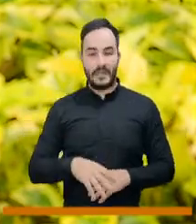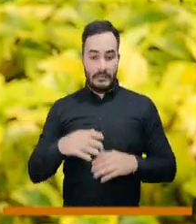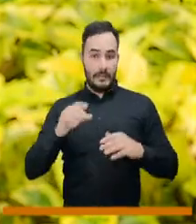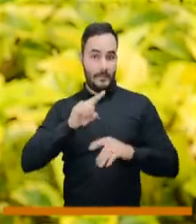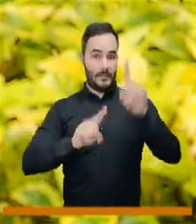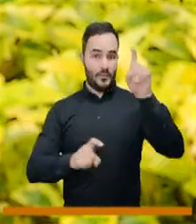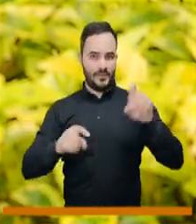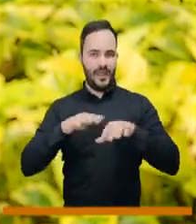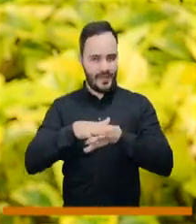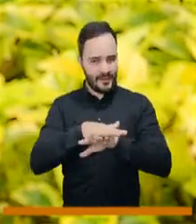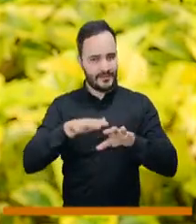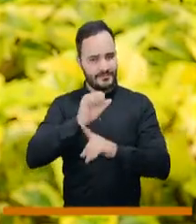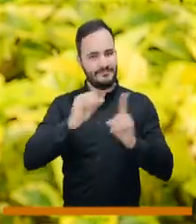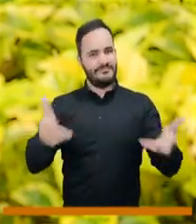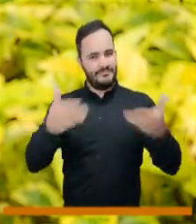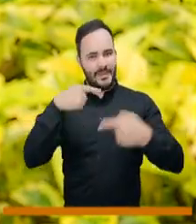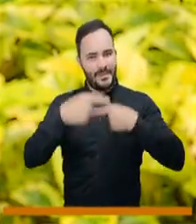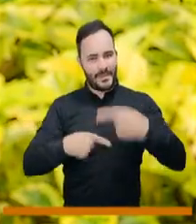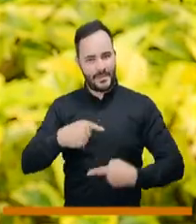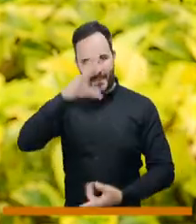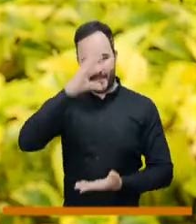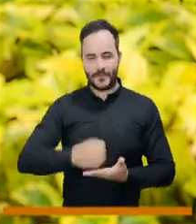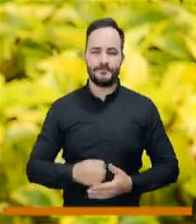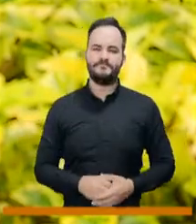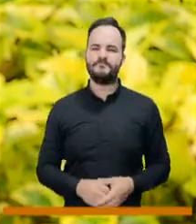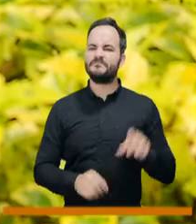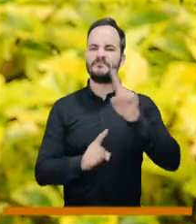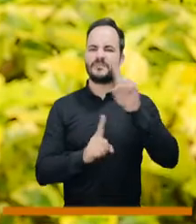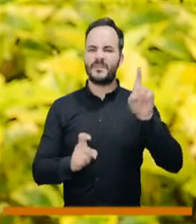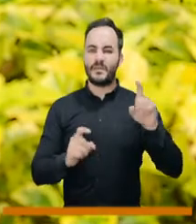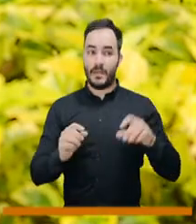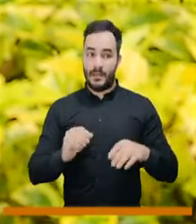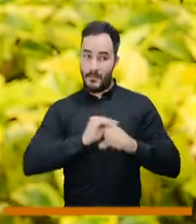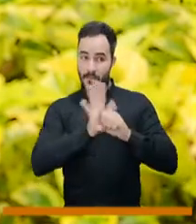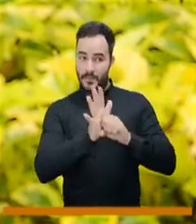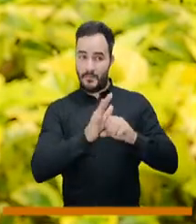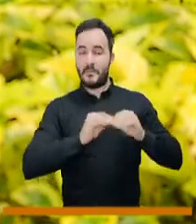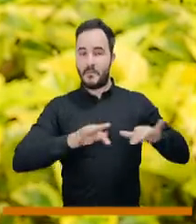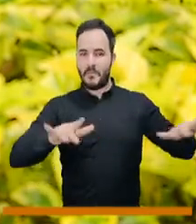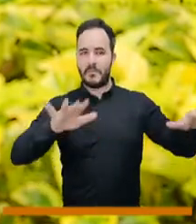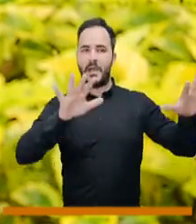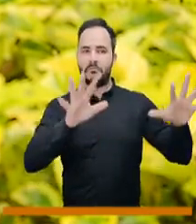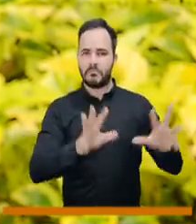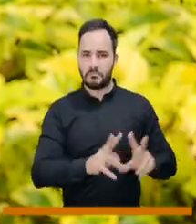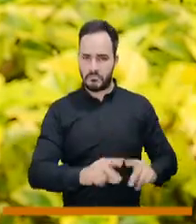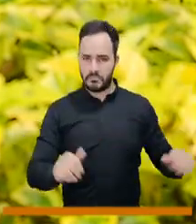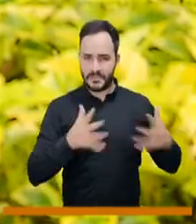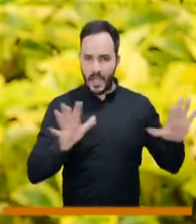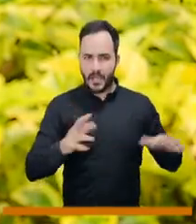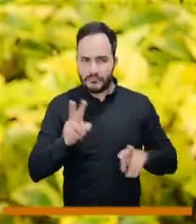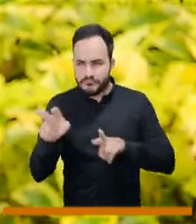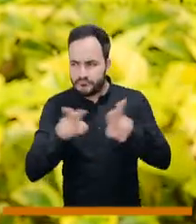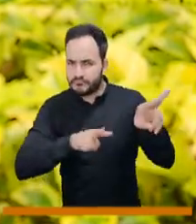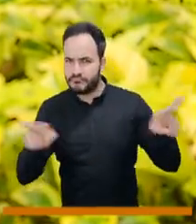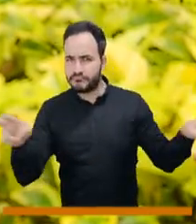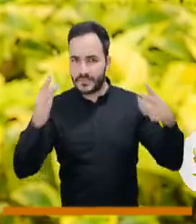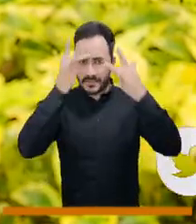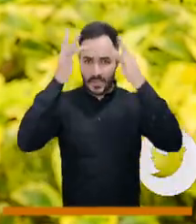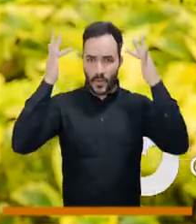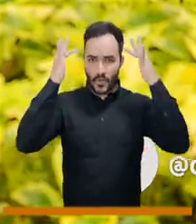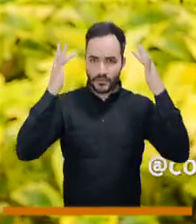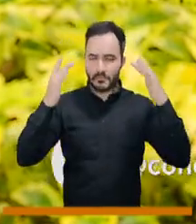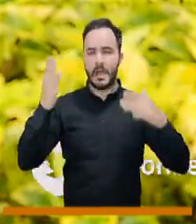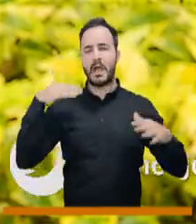conversación va a girar en torno a la siguiente pregunta. ¿Cree que la pandemia ha hecho más visibles y normalizado las afectaciones a la salud mental?